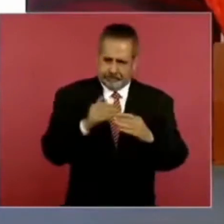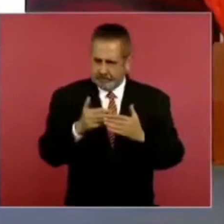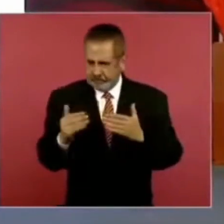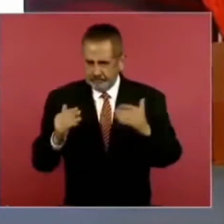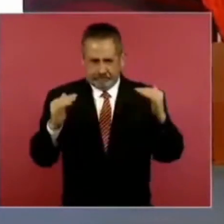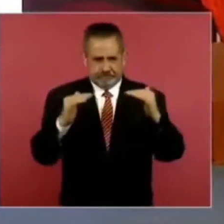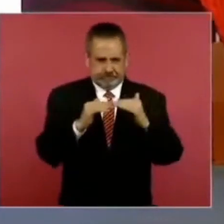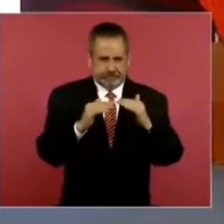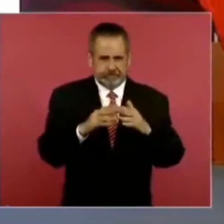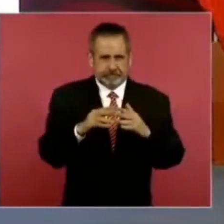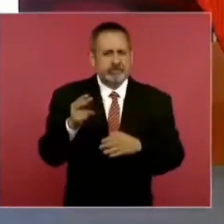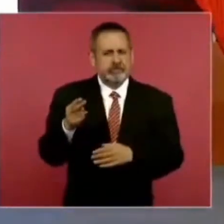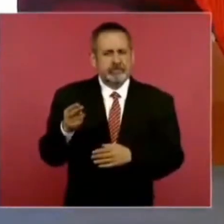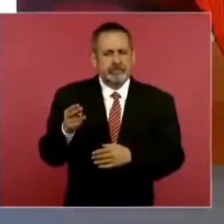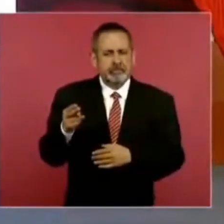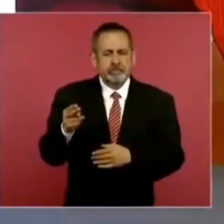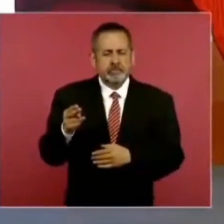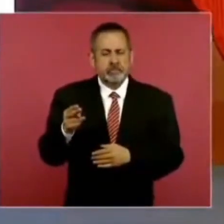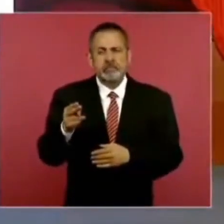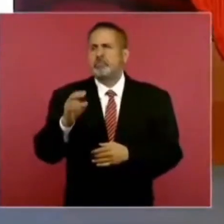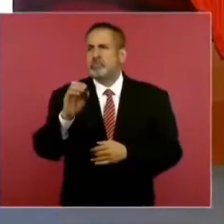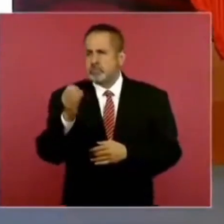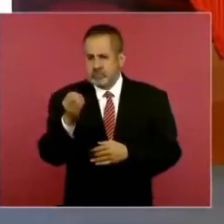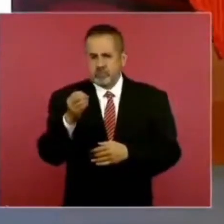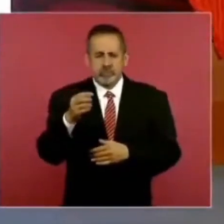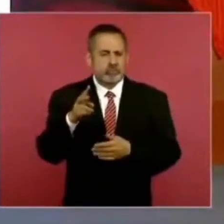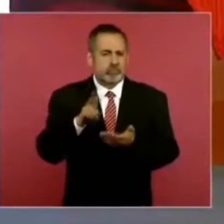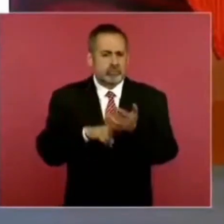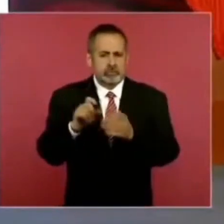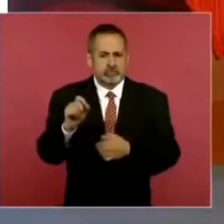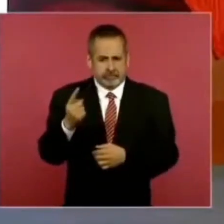En noviembre, en octubre del 21,